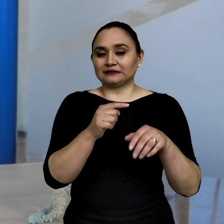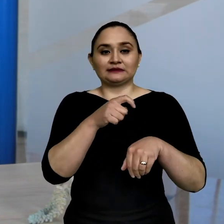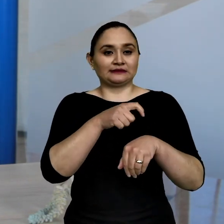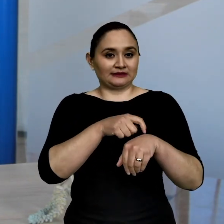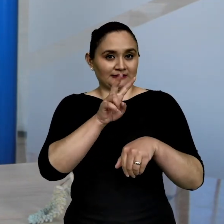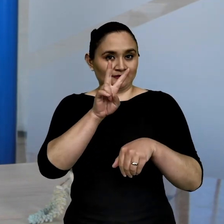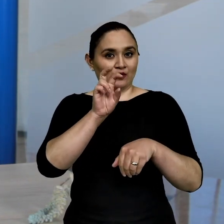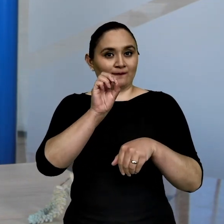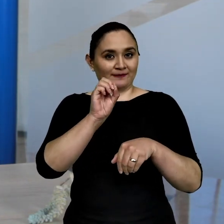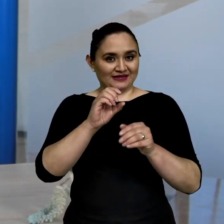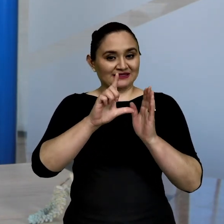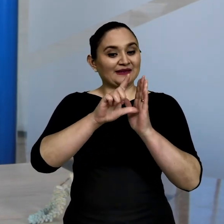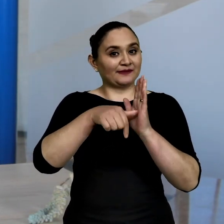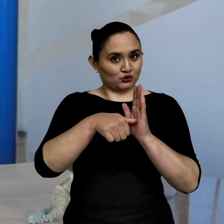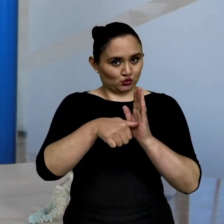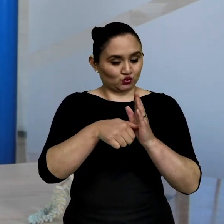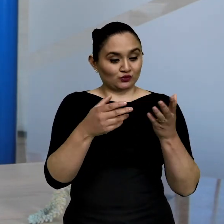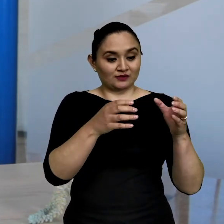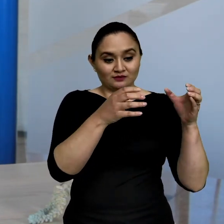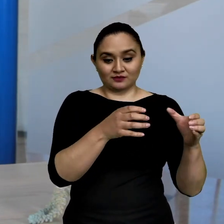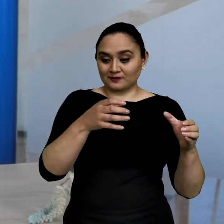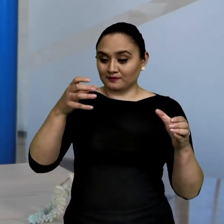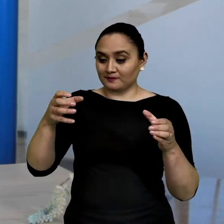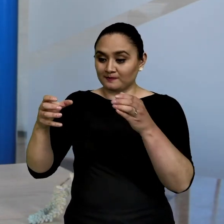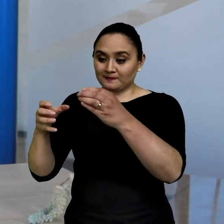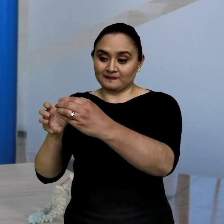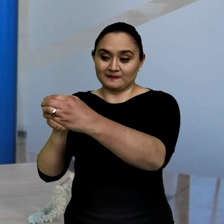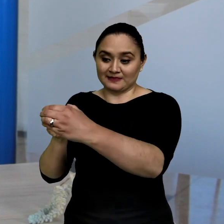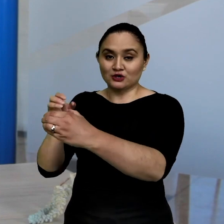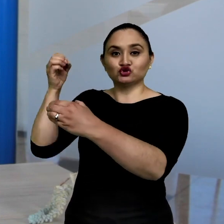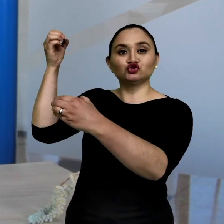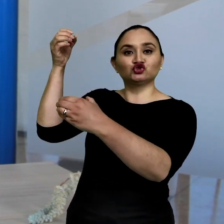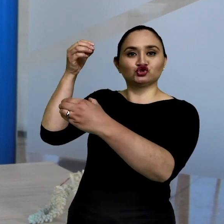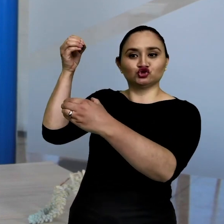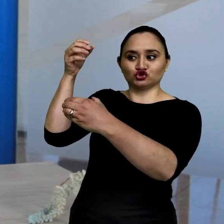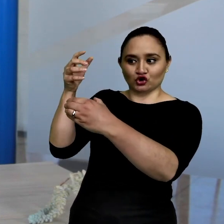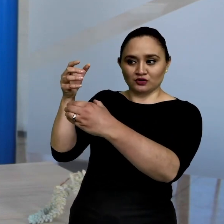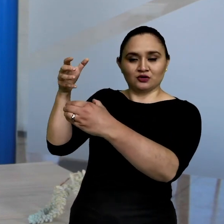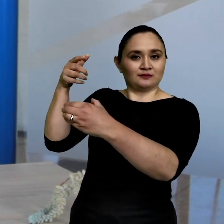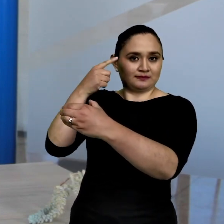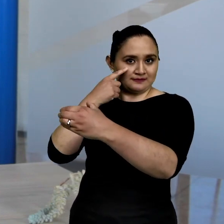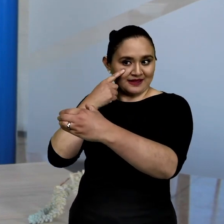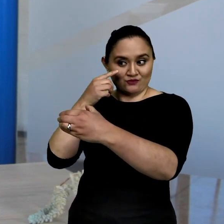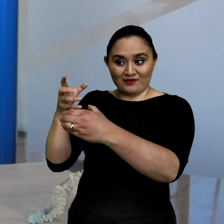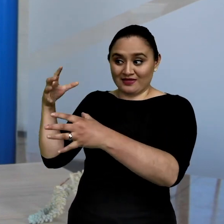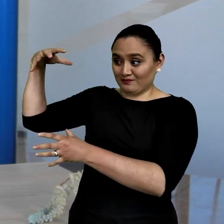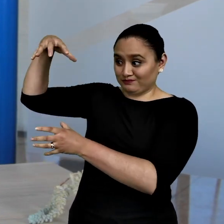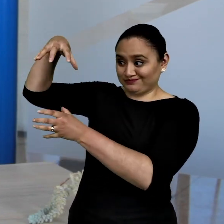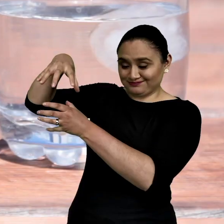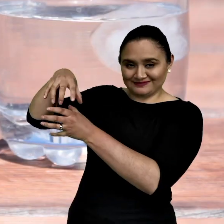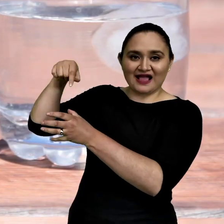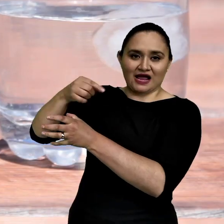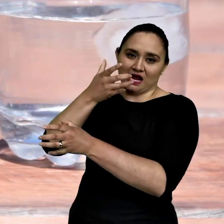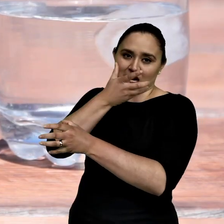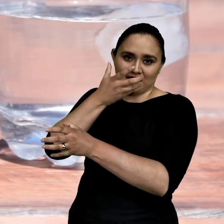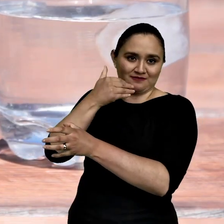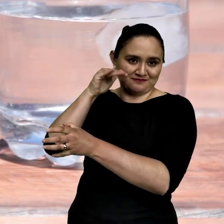estos vasitos en el sol. Esperamos 20 minutos y lo que vamos a esperar es que este vaso esté más caliente que el otro.